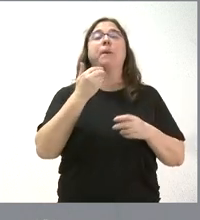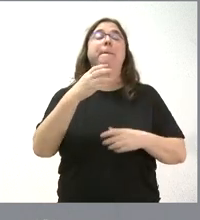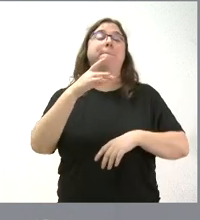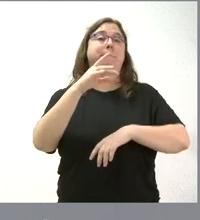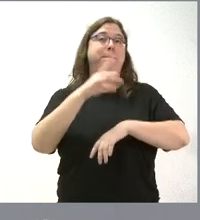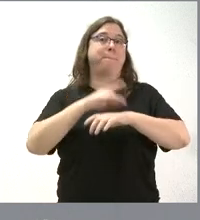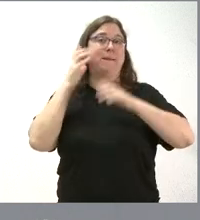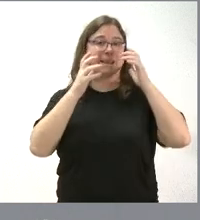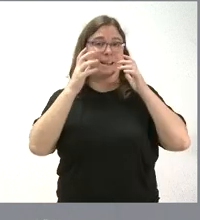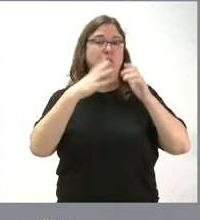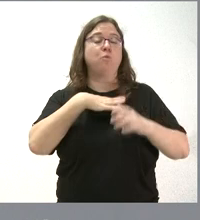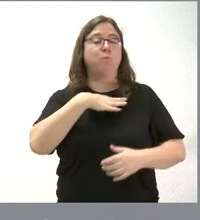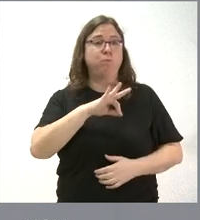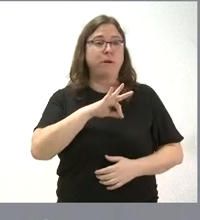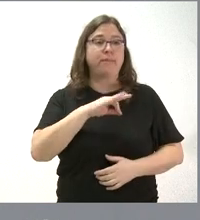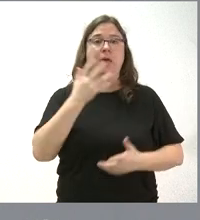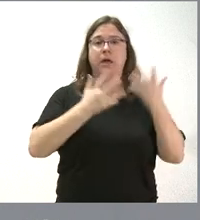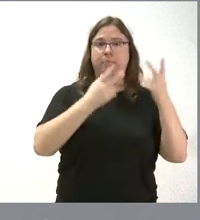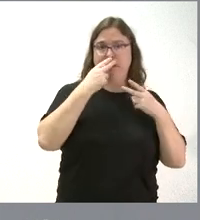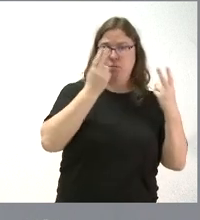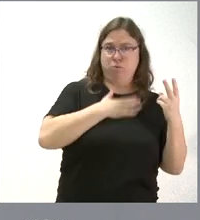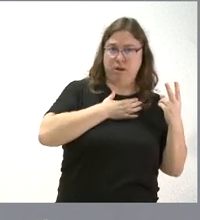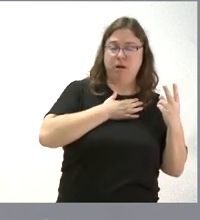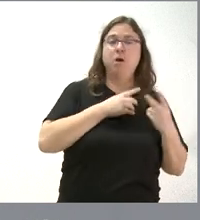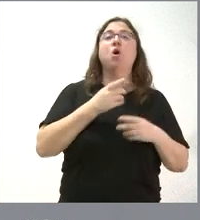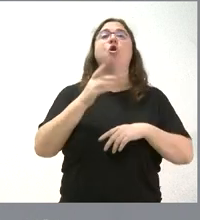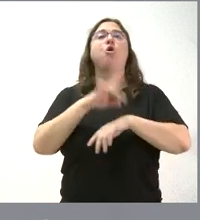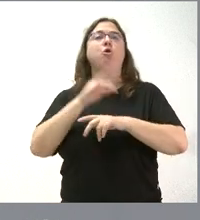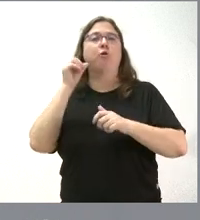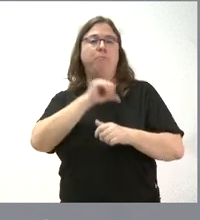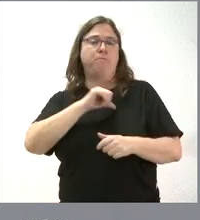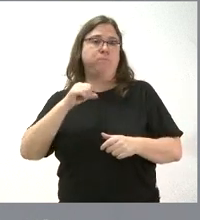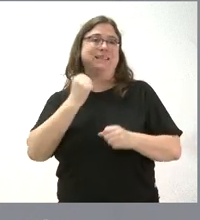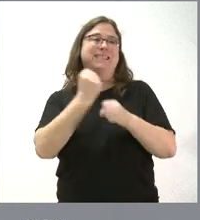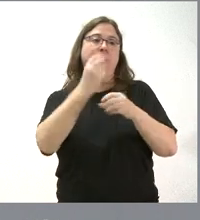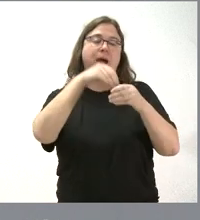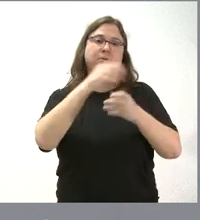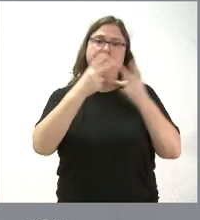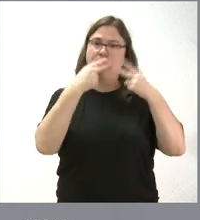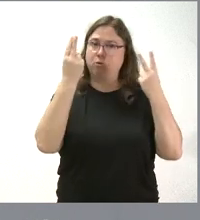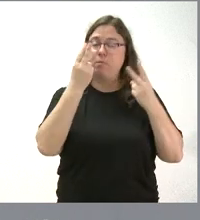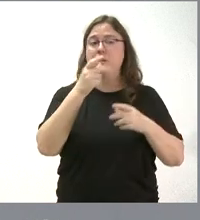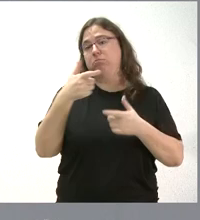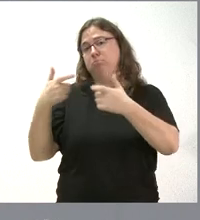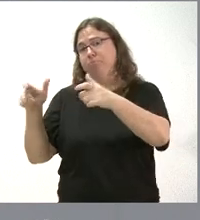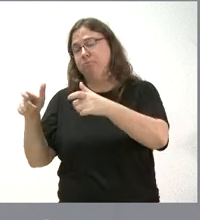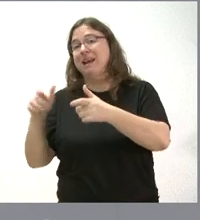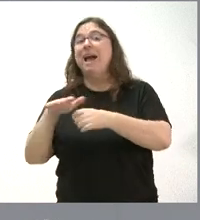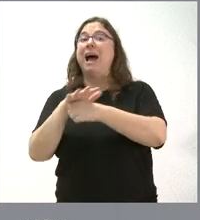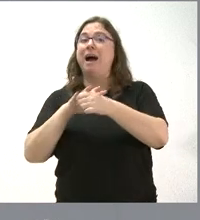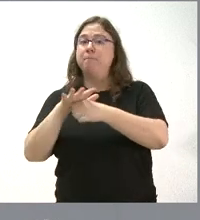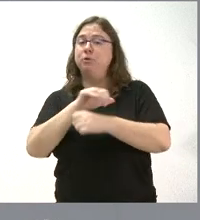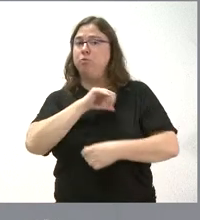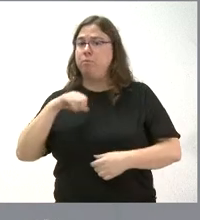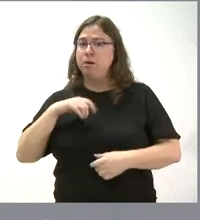de la Administración y pueden ser veterinarios que no trabajen para la Administración. Los veterinarios que trabajan para el ámbito privado